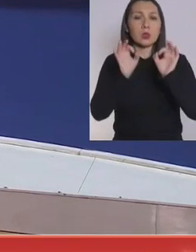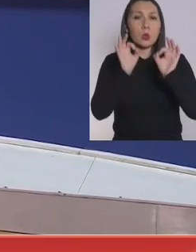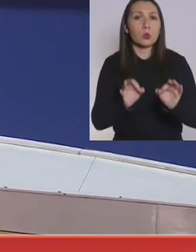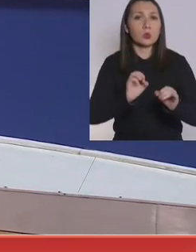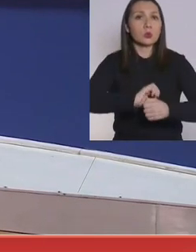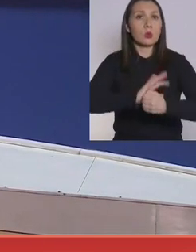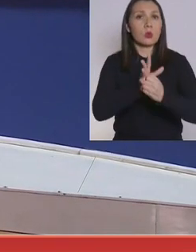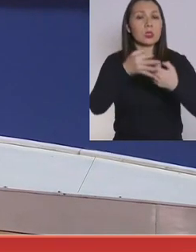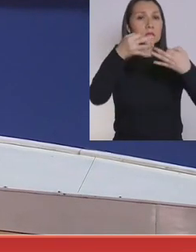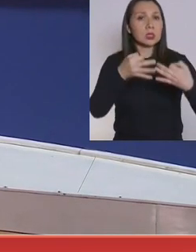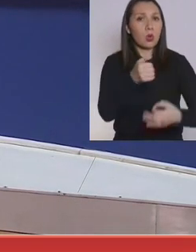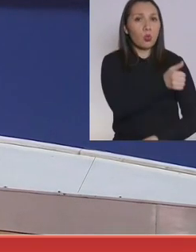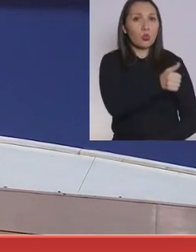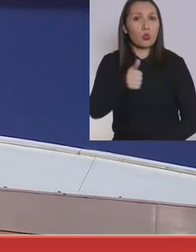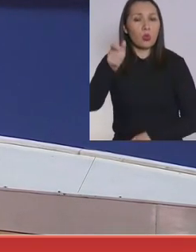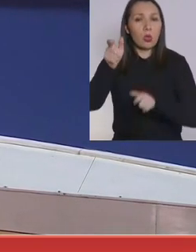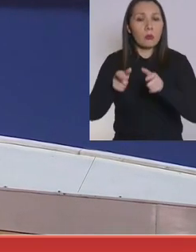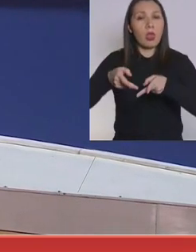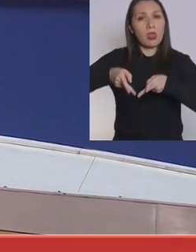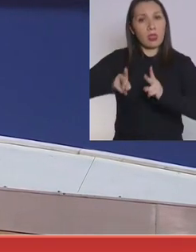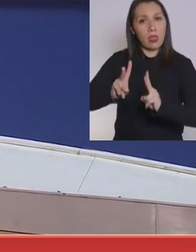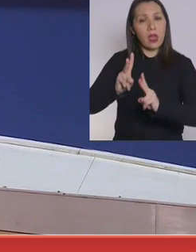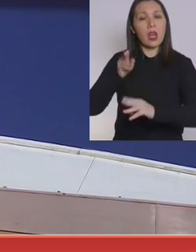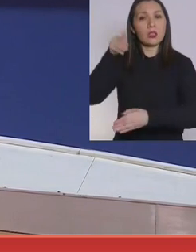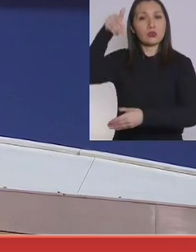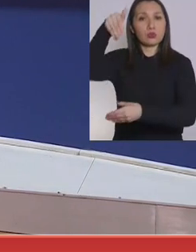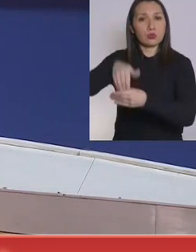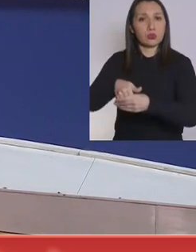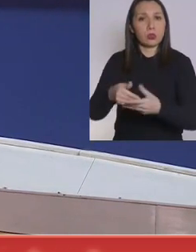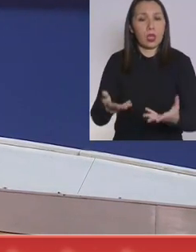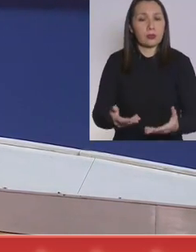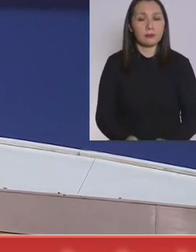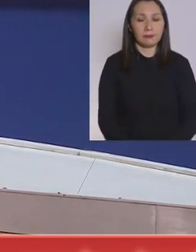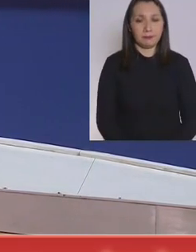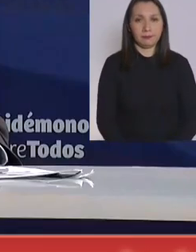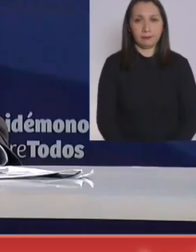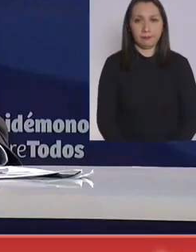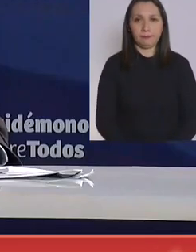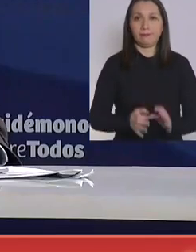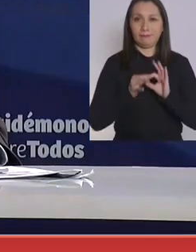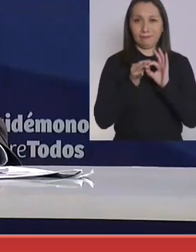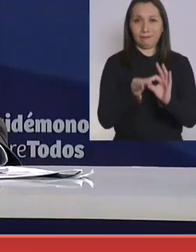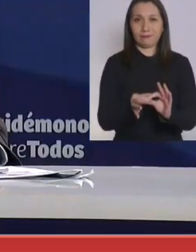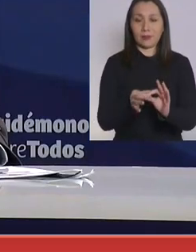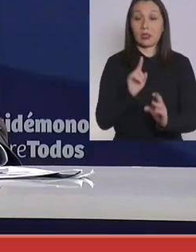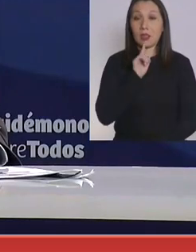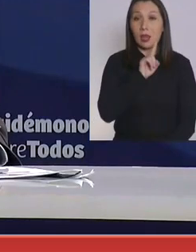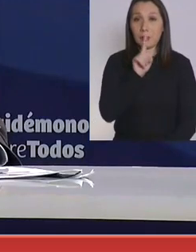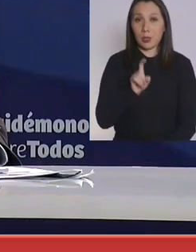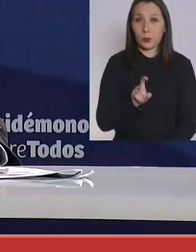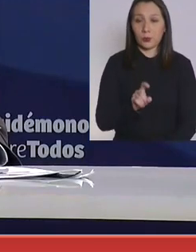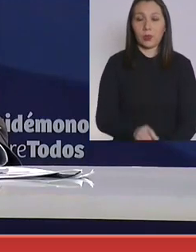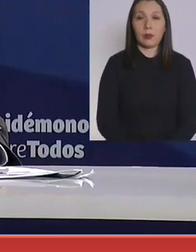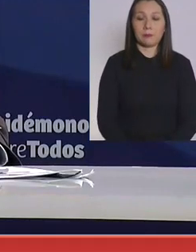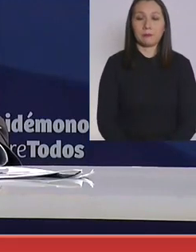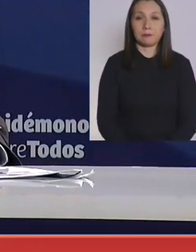asegurarles a todos ellos este derecho a sufragio? Muchas gracias por la pregunta.